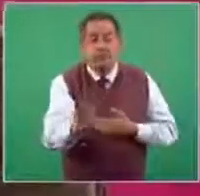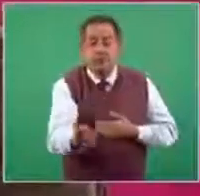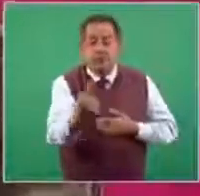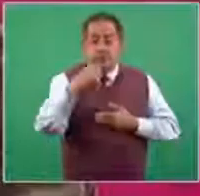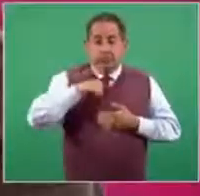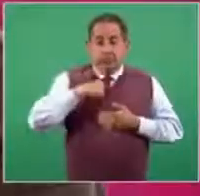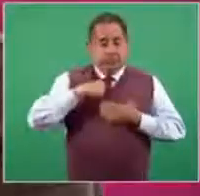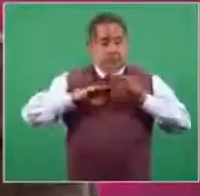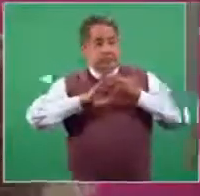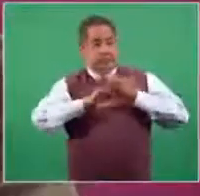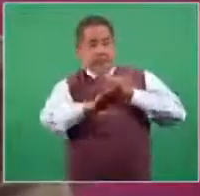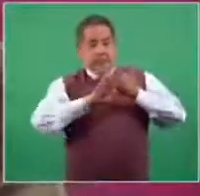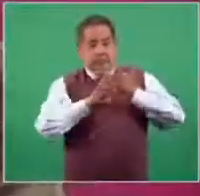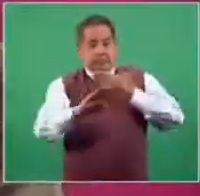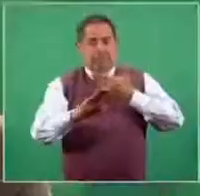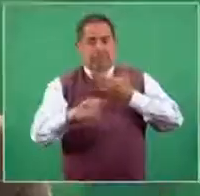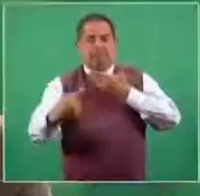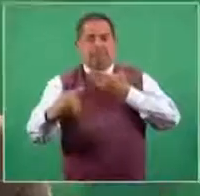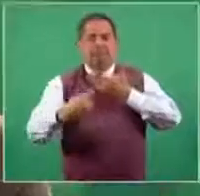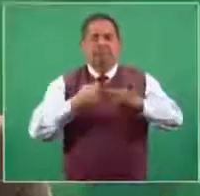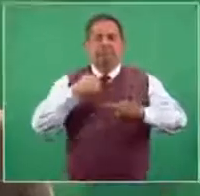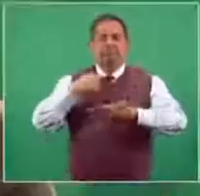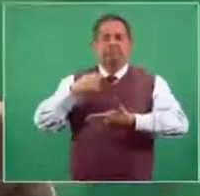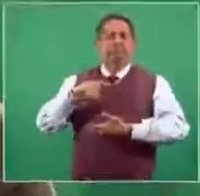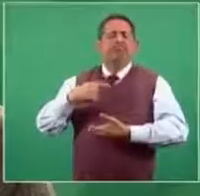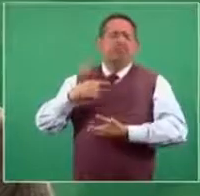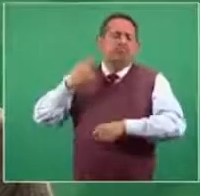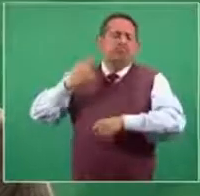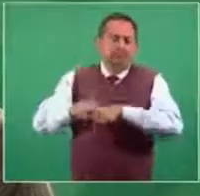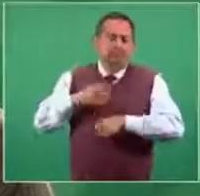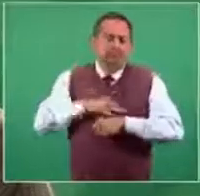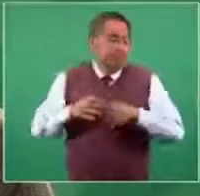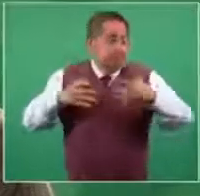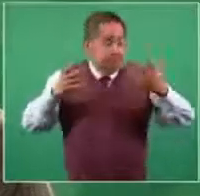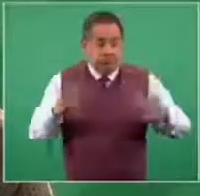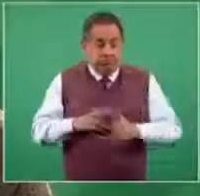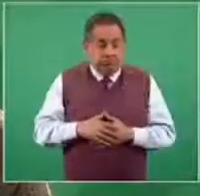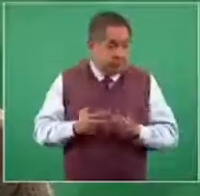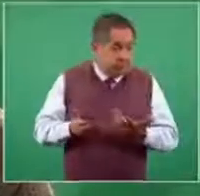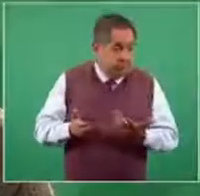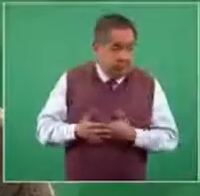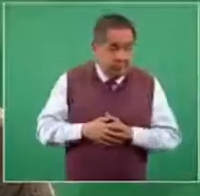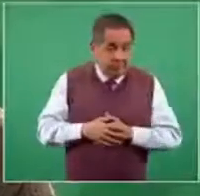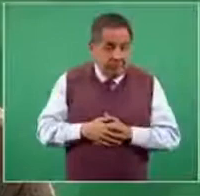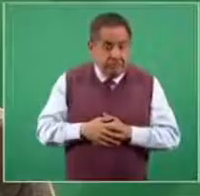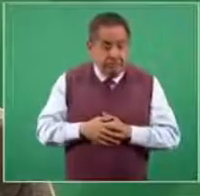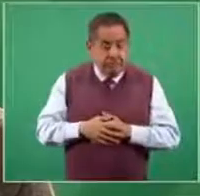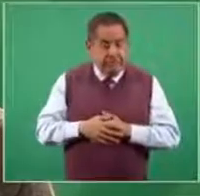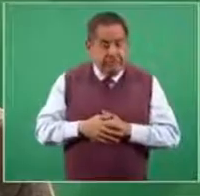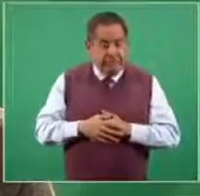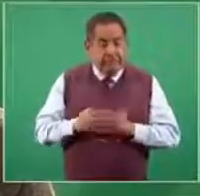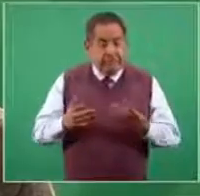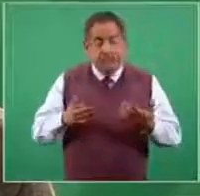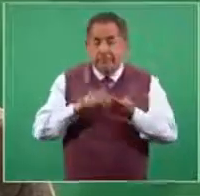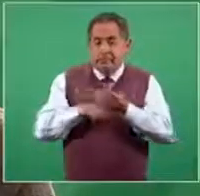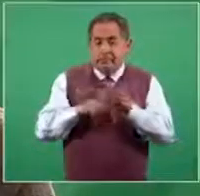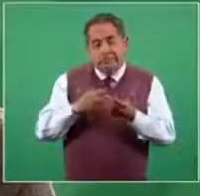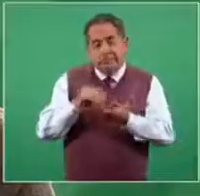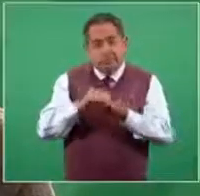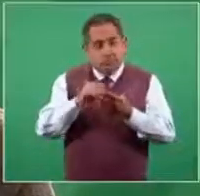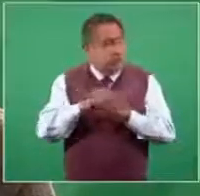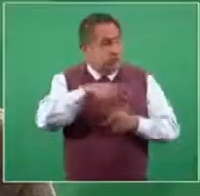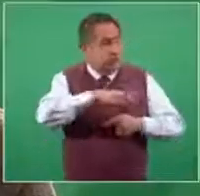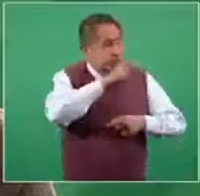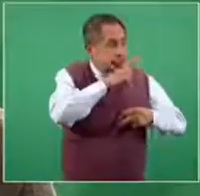protegernos a quienes lo usamos, a pesar de que ha habido una gran y sostenida